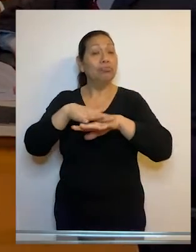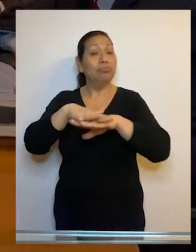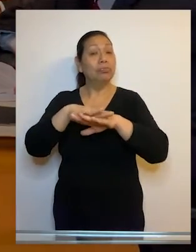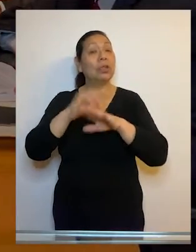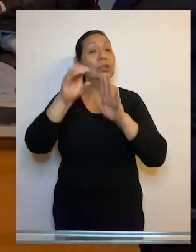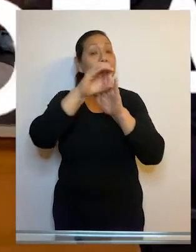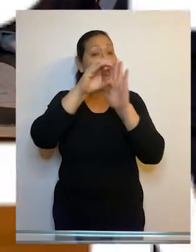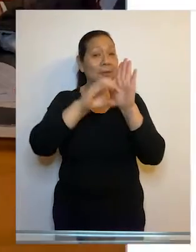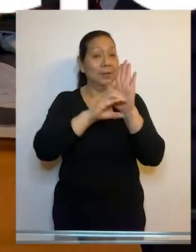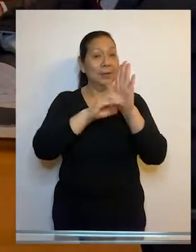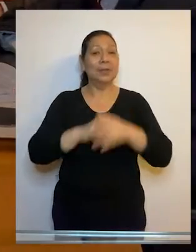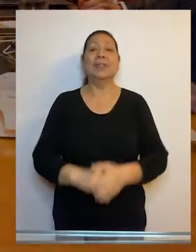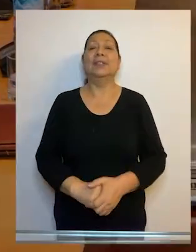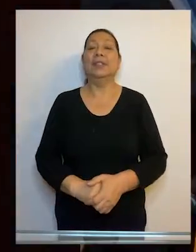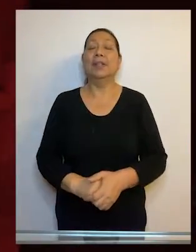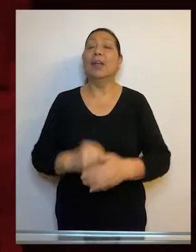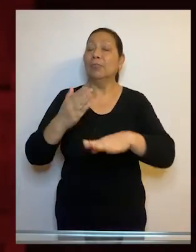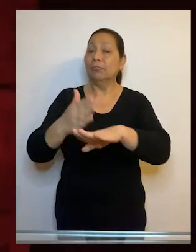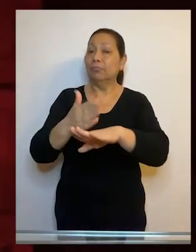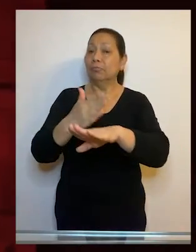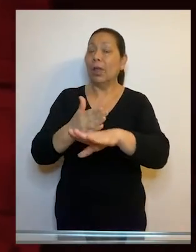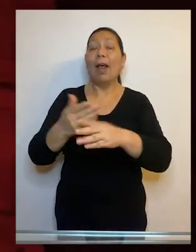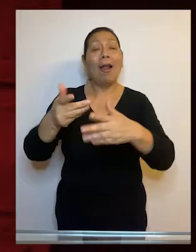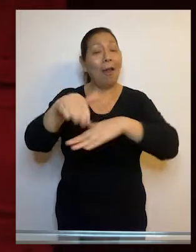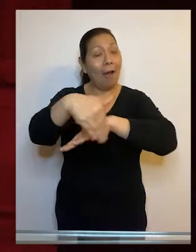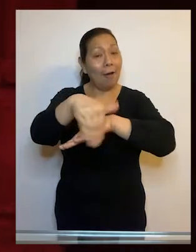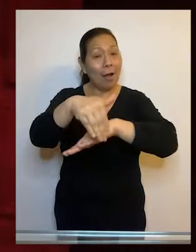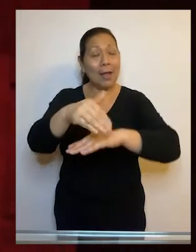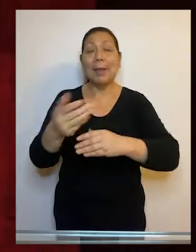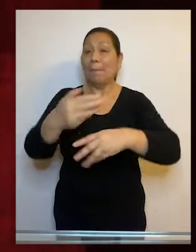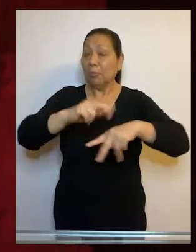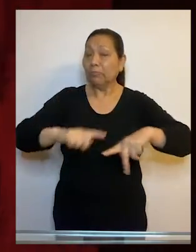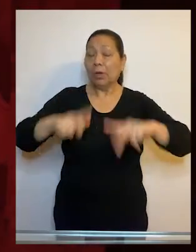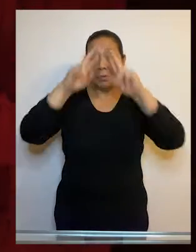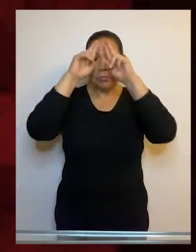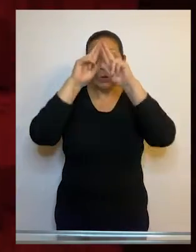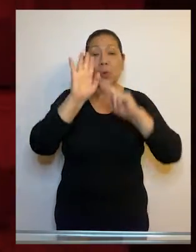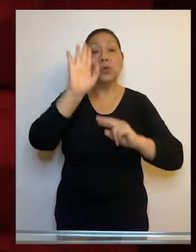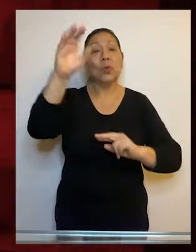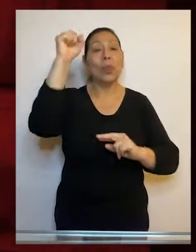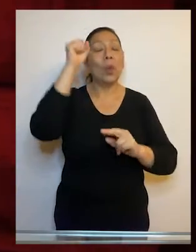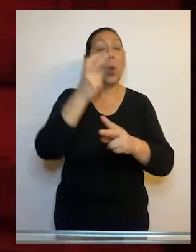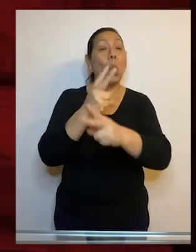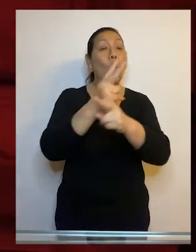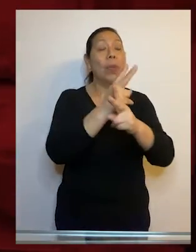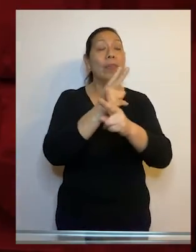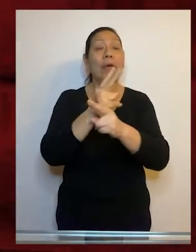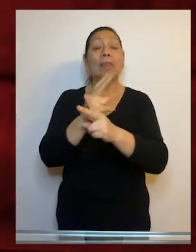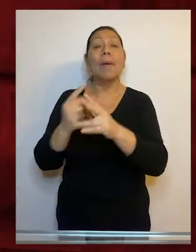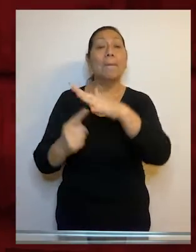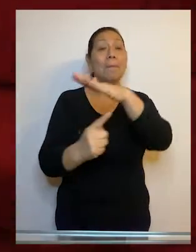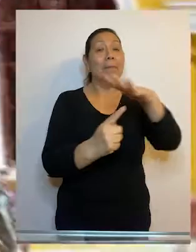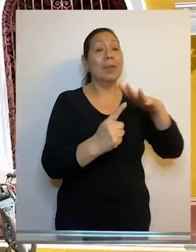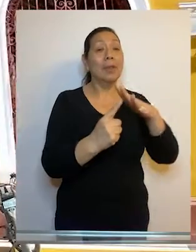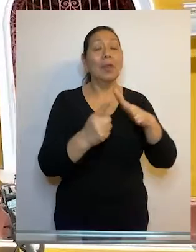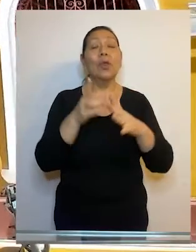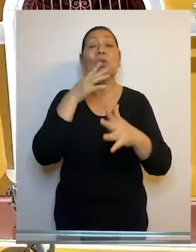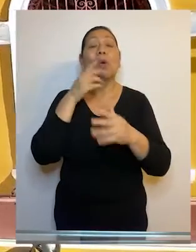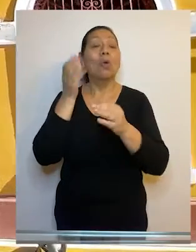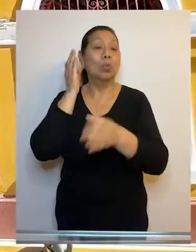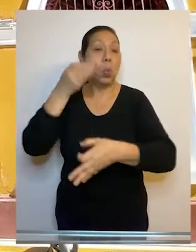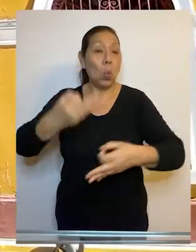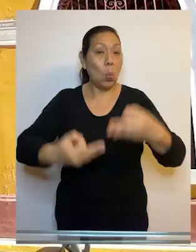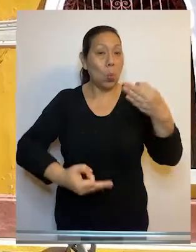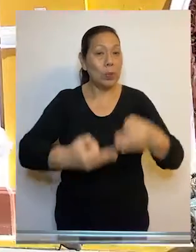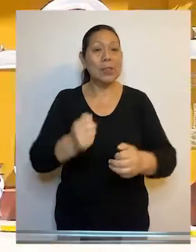procesos constitucionales. Desarrollo urbanístico de ciudades debe respetar derecho al medio ambiente, precisa TC en una